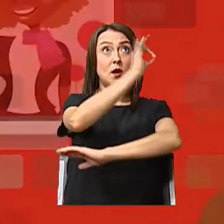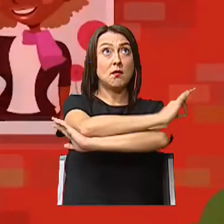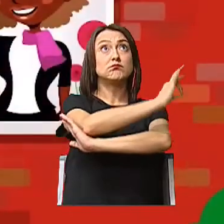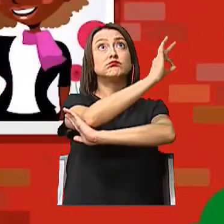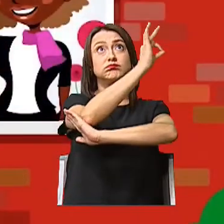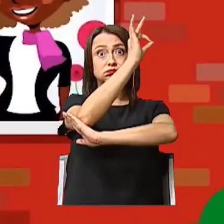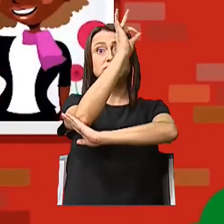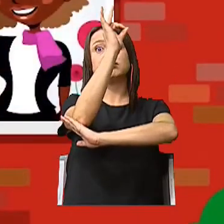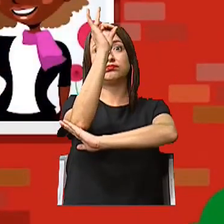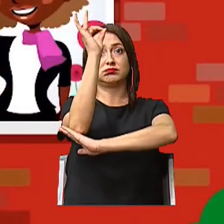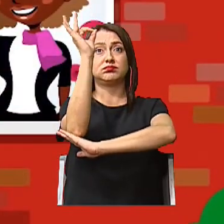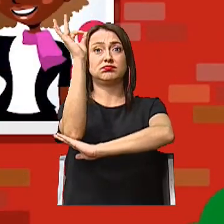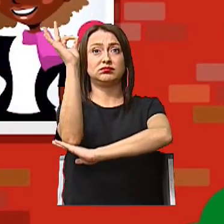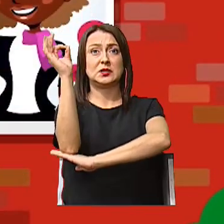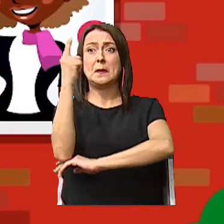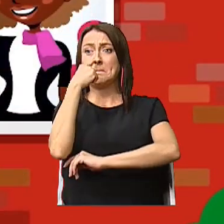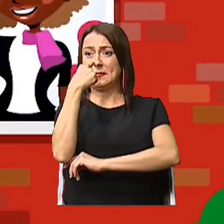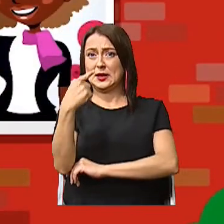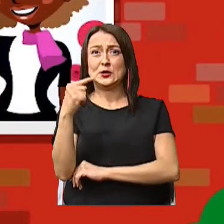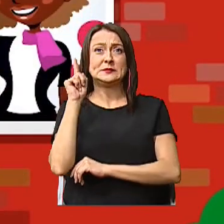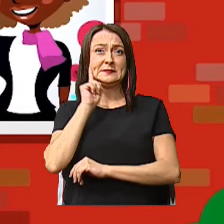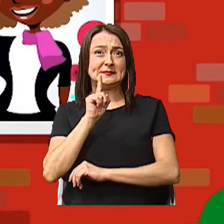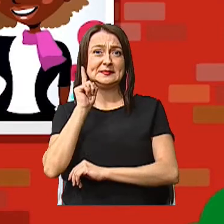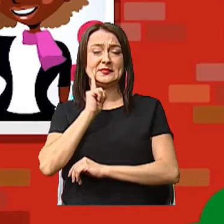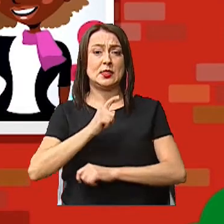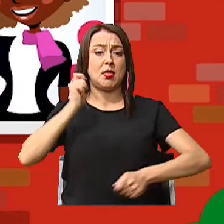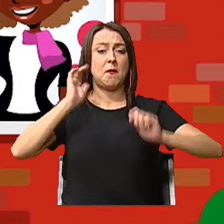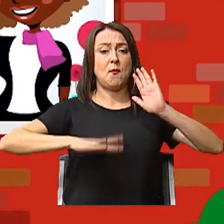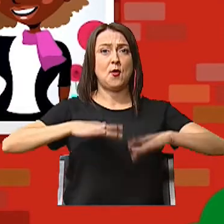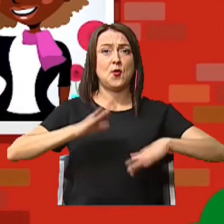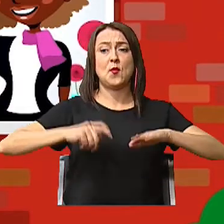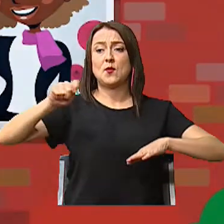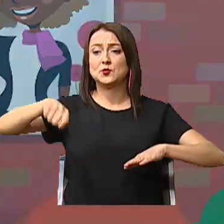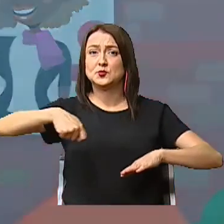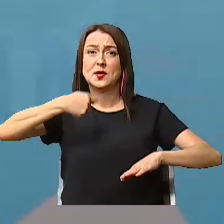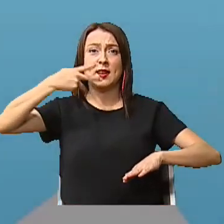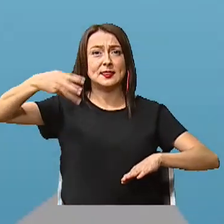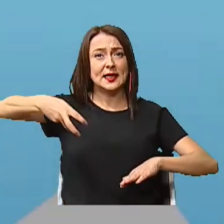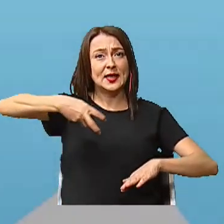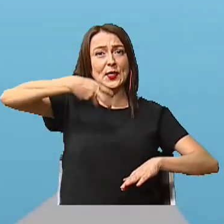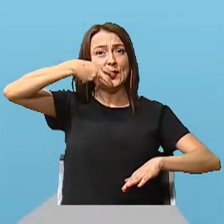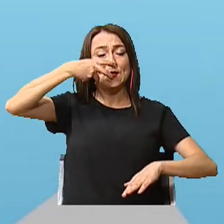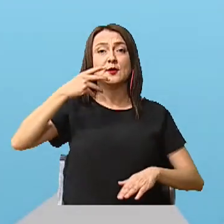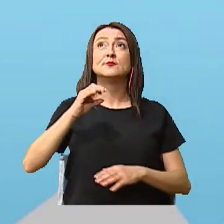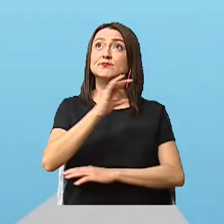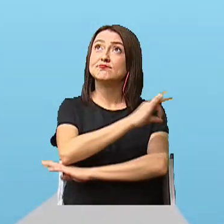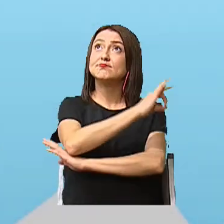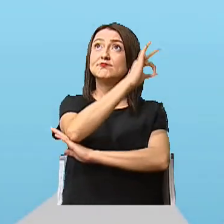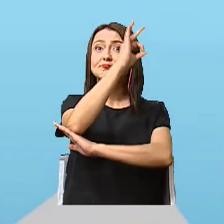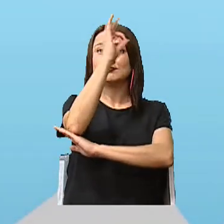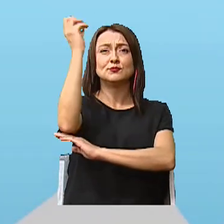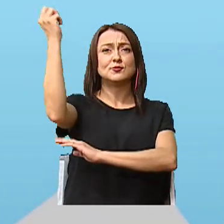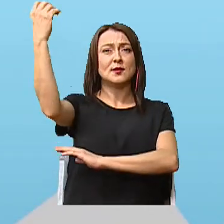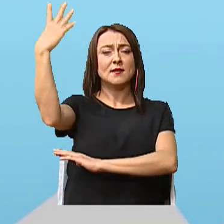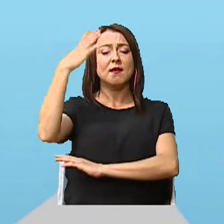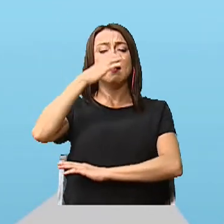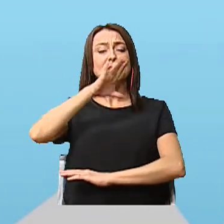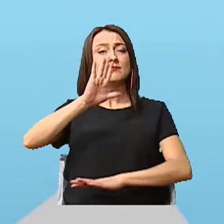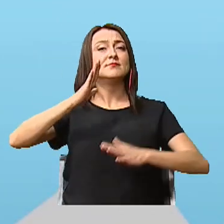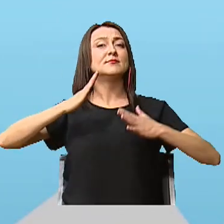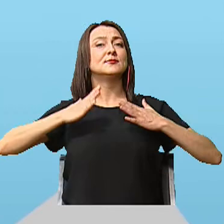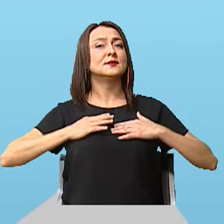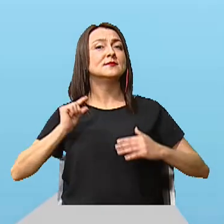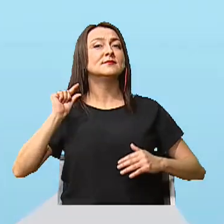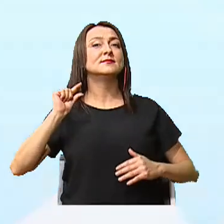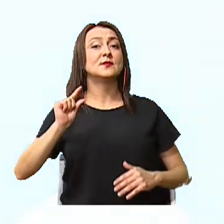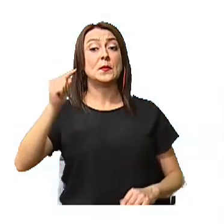solecito caliéntame